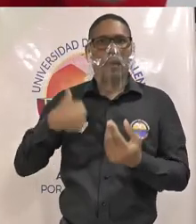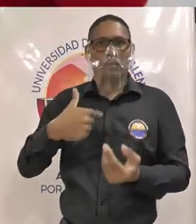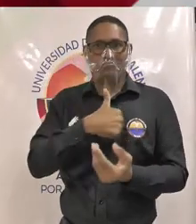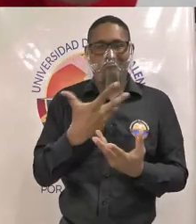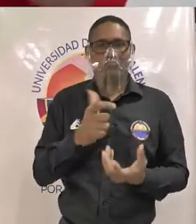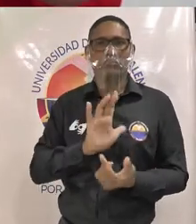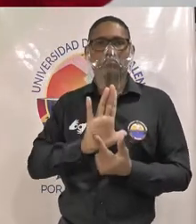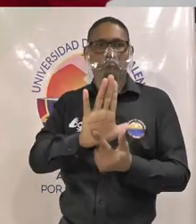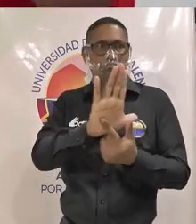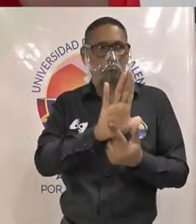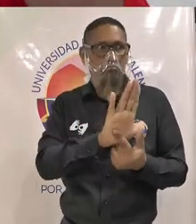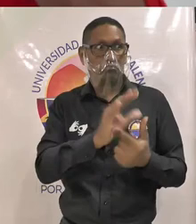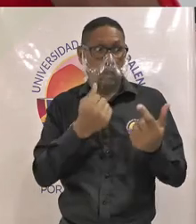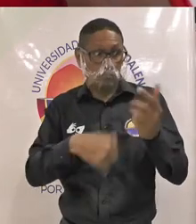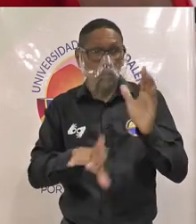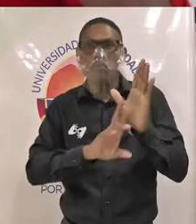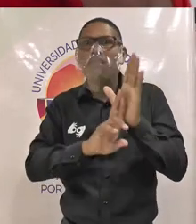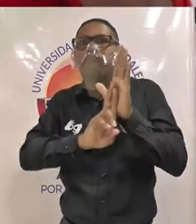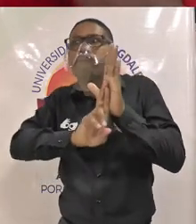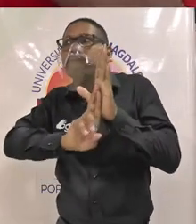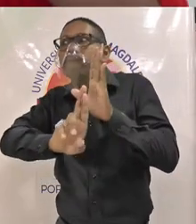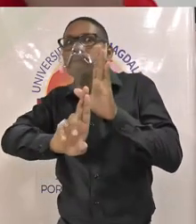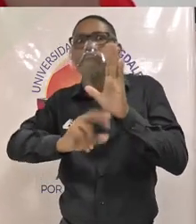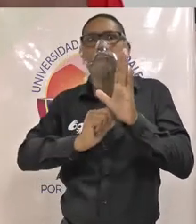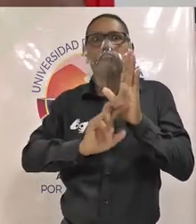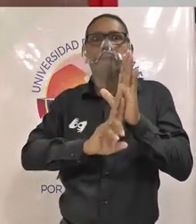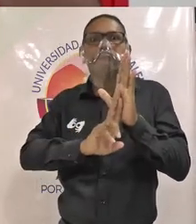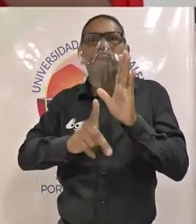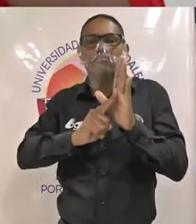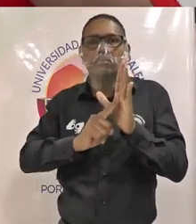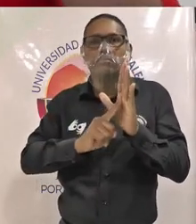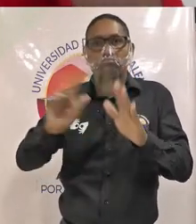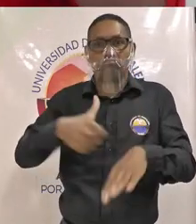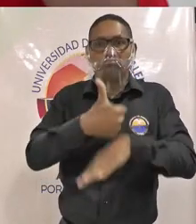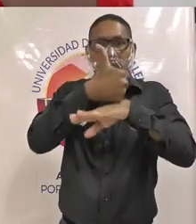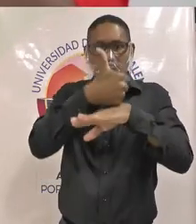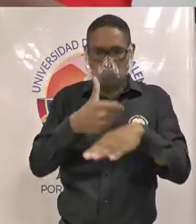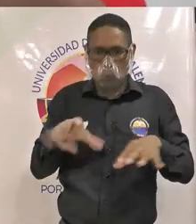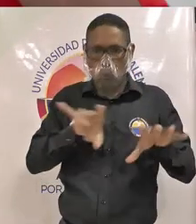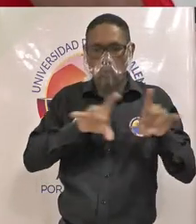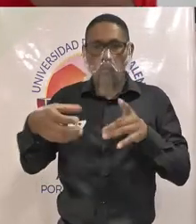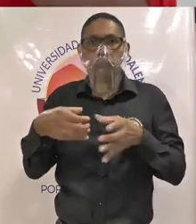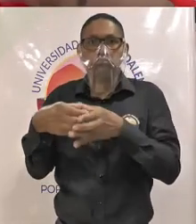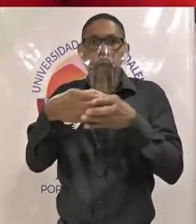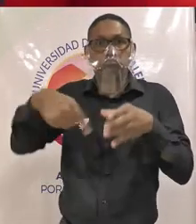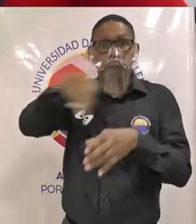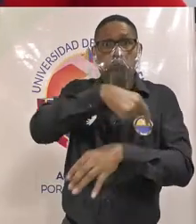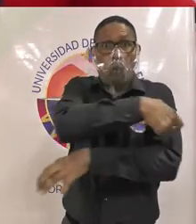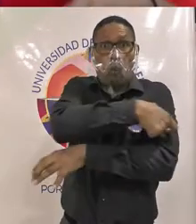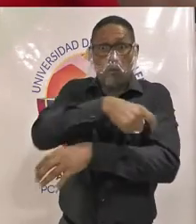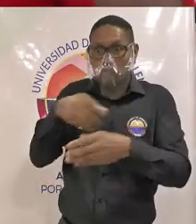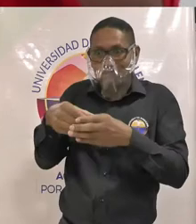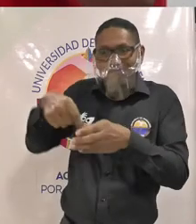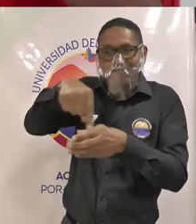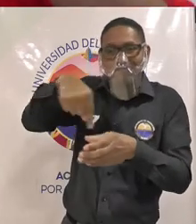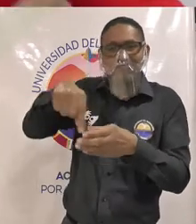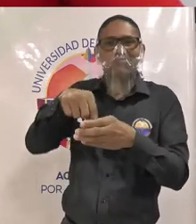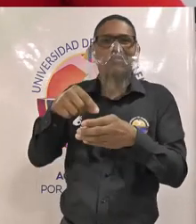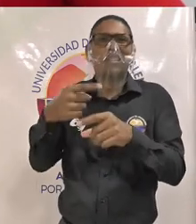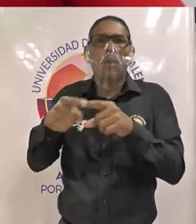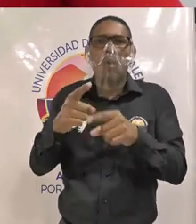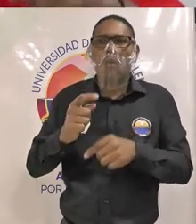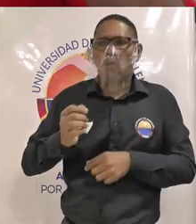resolución rectoral se saque y se cree un cuerpo el cual sea el comité redactor un comité conformado por la oficina